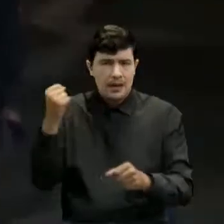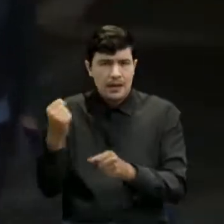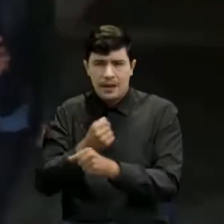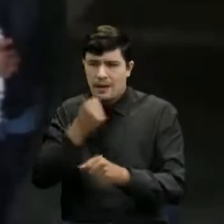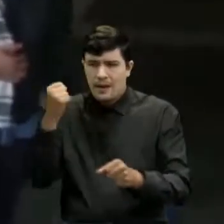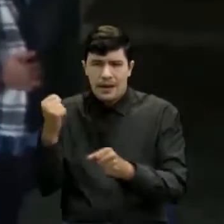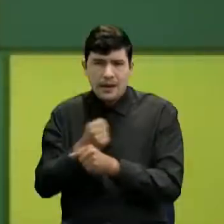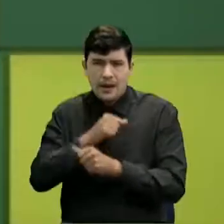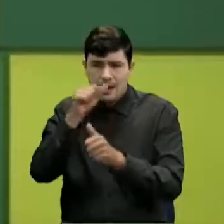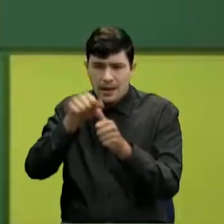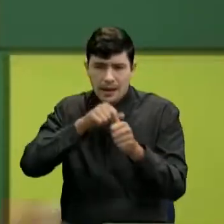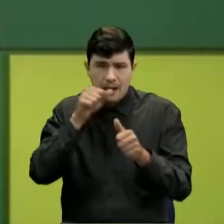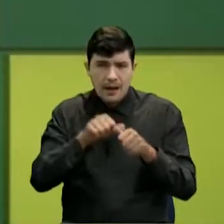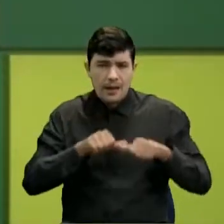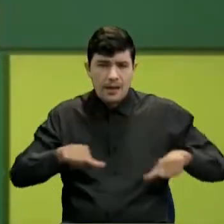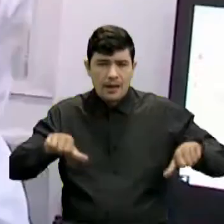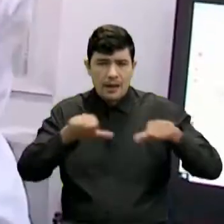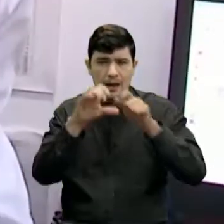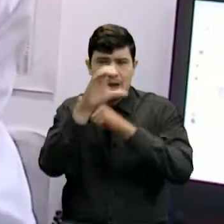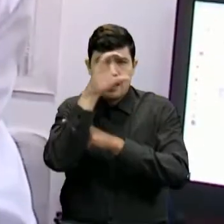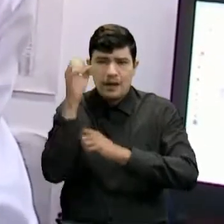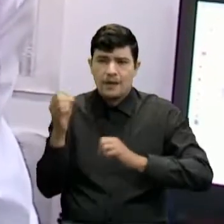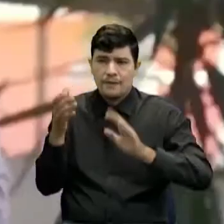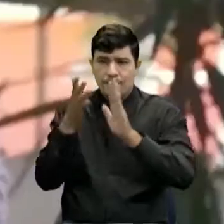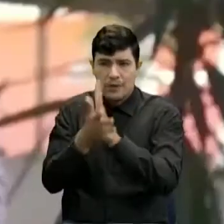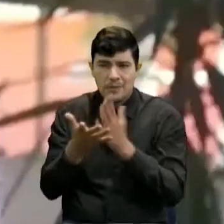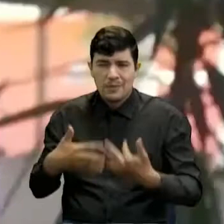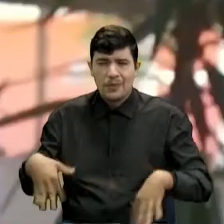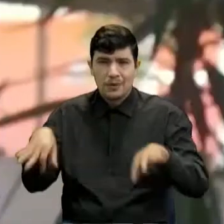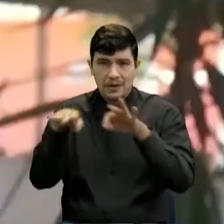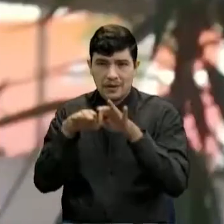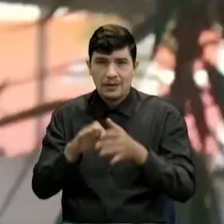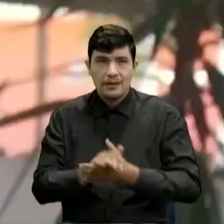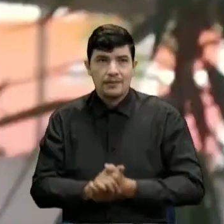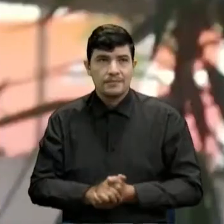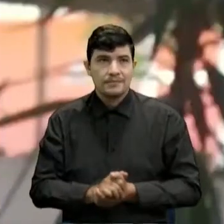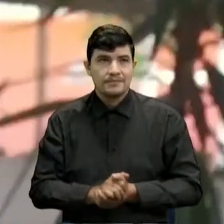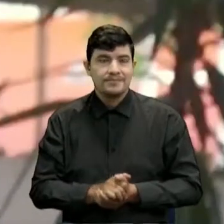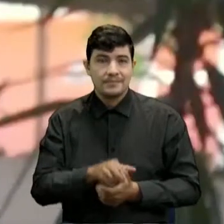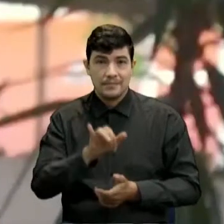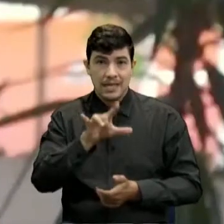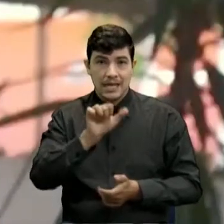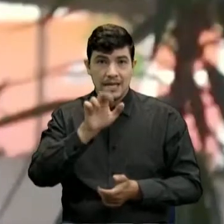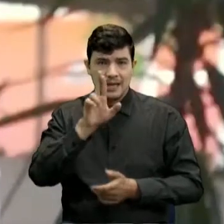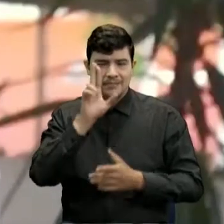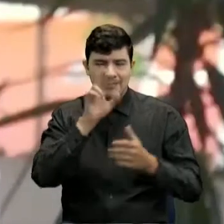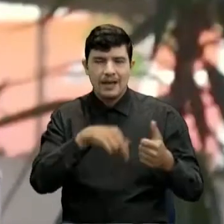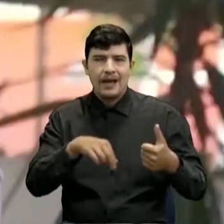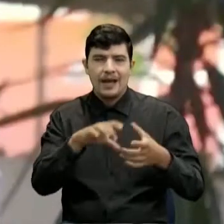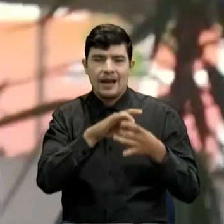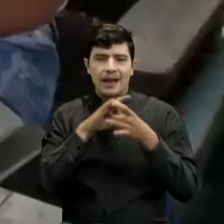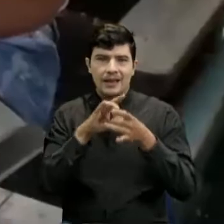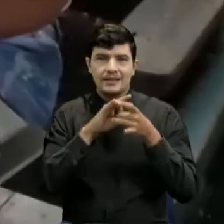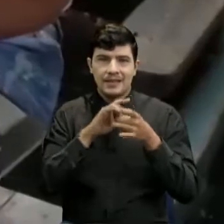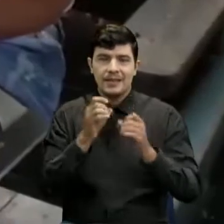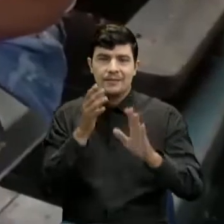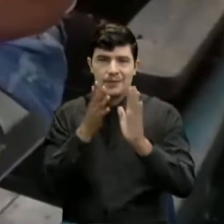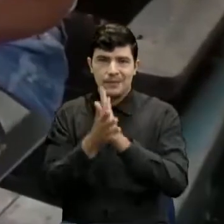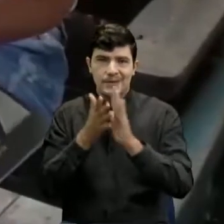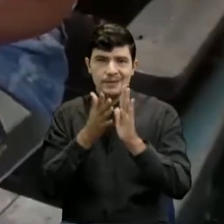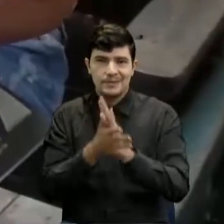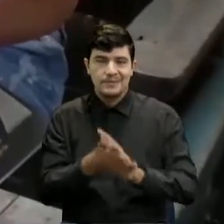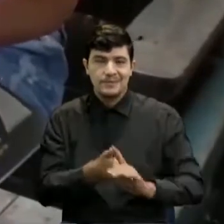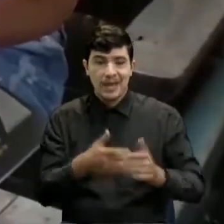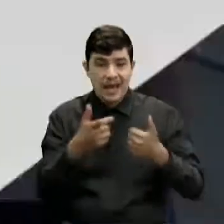cada rincón de Colombia con información oportuna y relevante. Pilar Velázquez para la alianza regional informática. Hoy